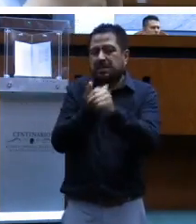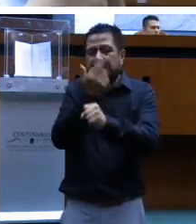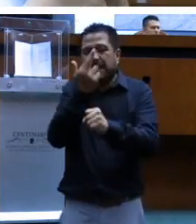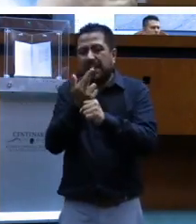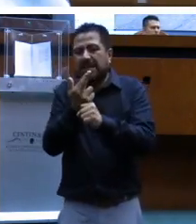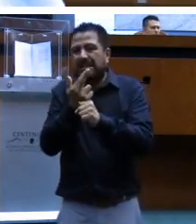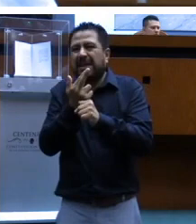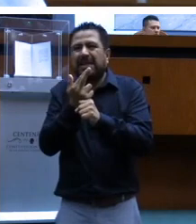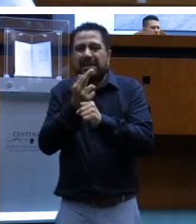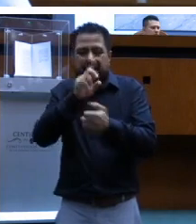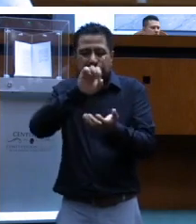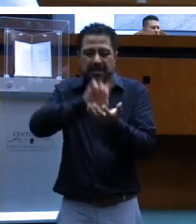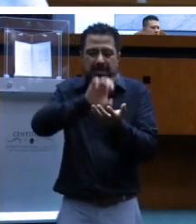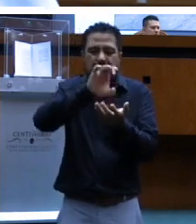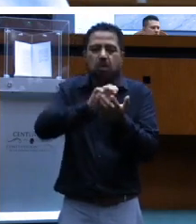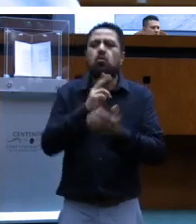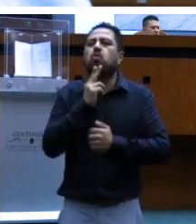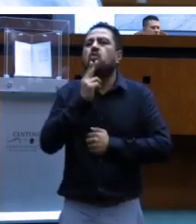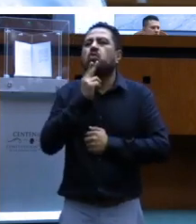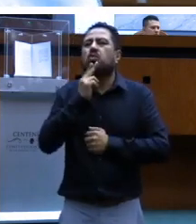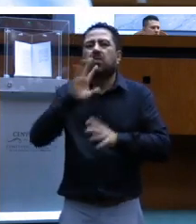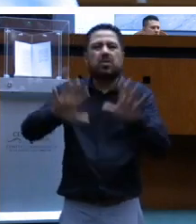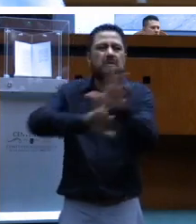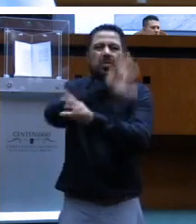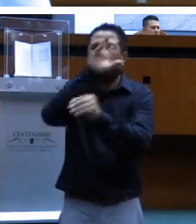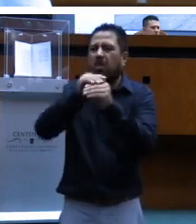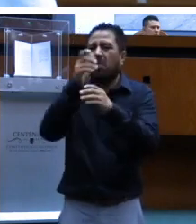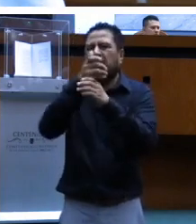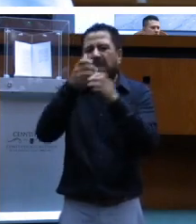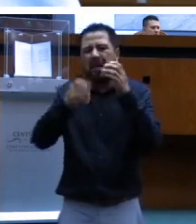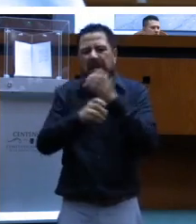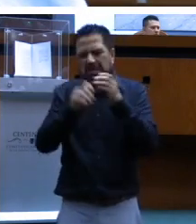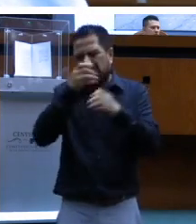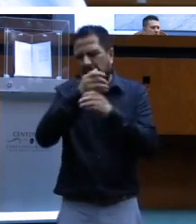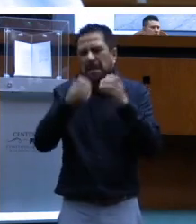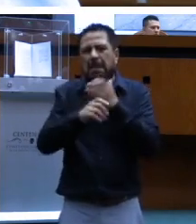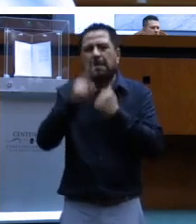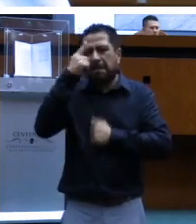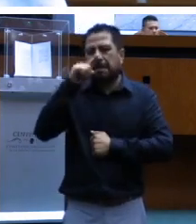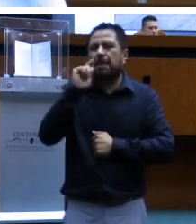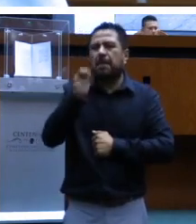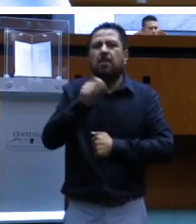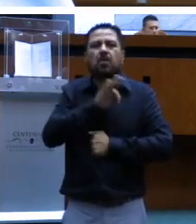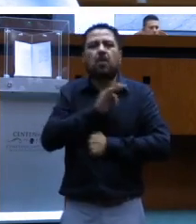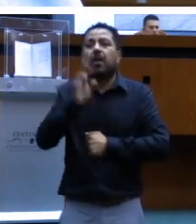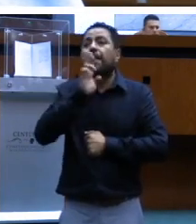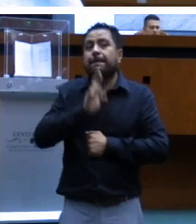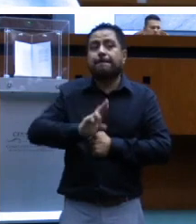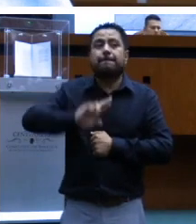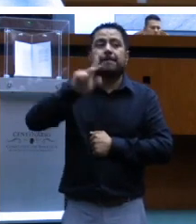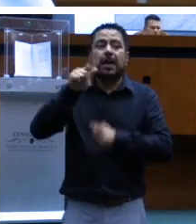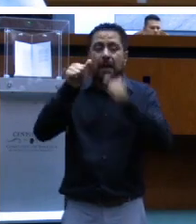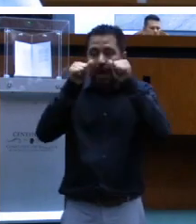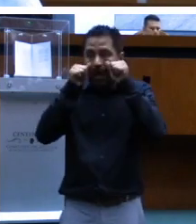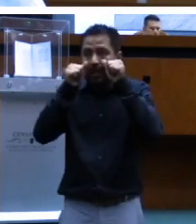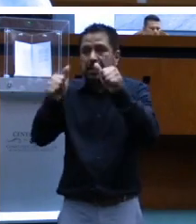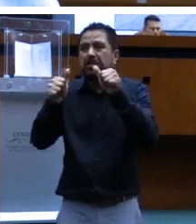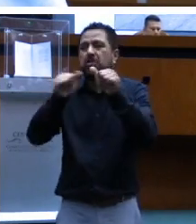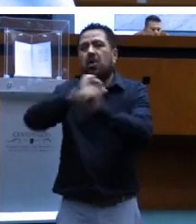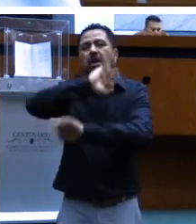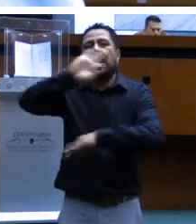discapacidad que utilizara todas las herramientas y elementos para poder mejorar la atención en todas